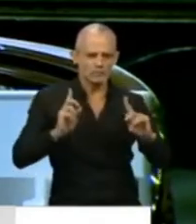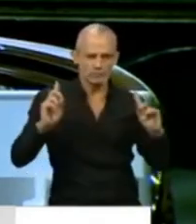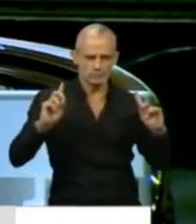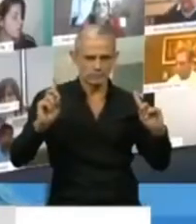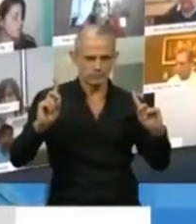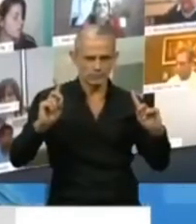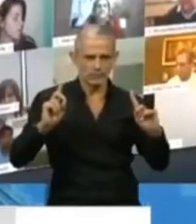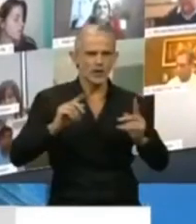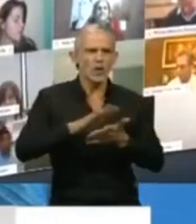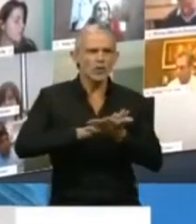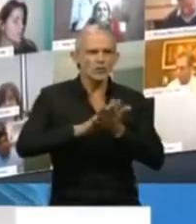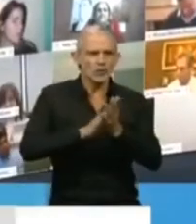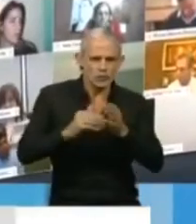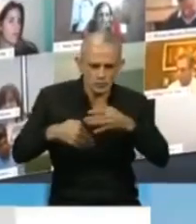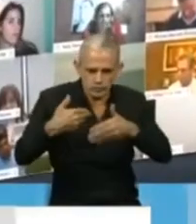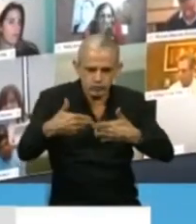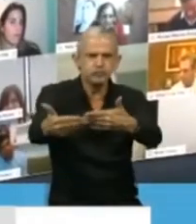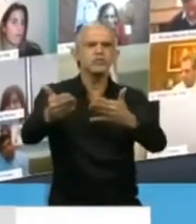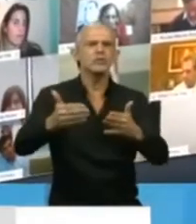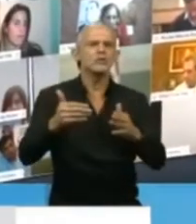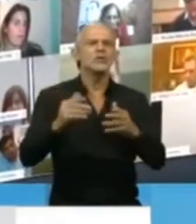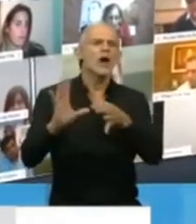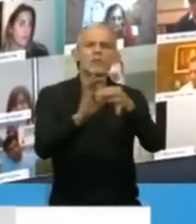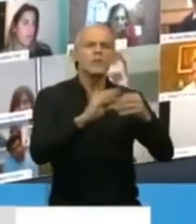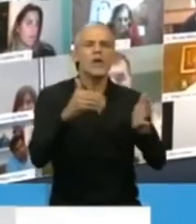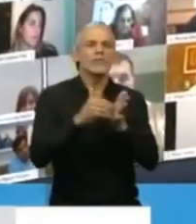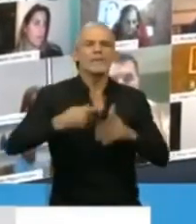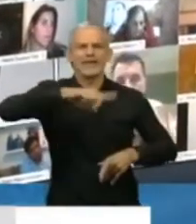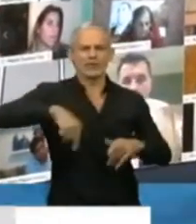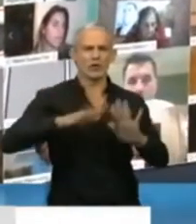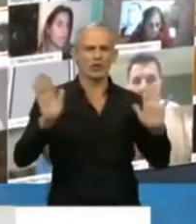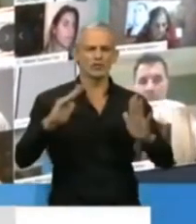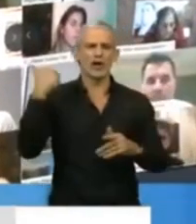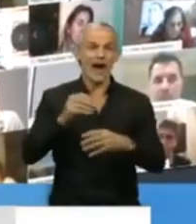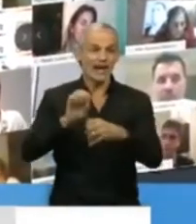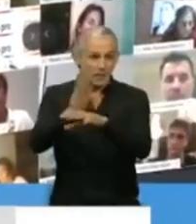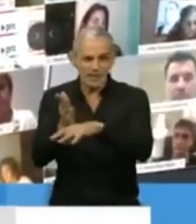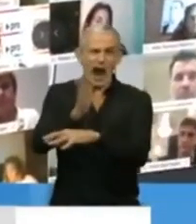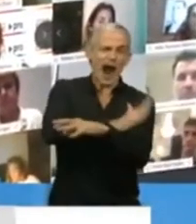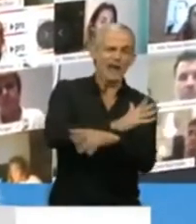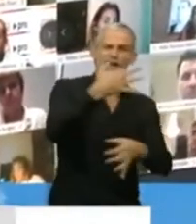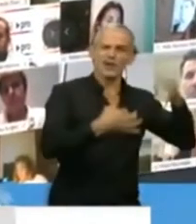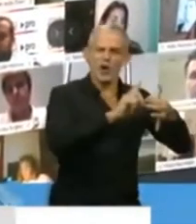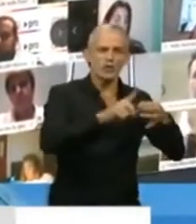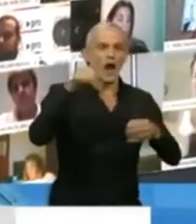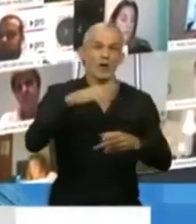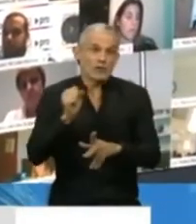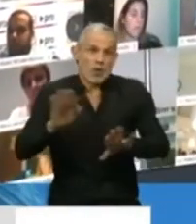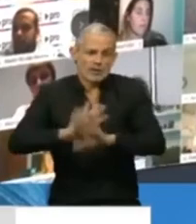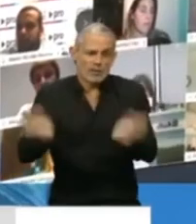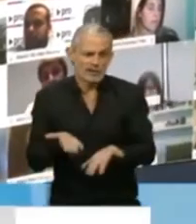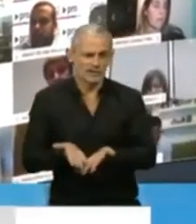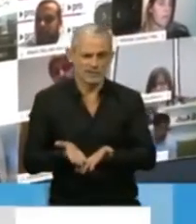Salir adelante depende de todos. Lo que era injusto antes de la pandemia, ahora es insoportable.